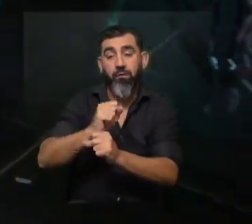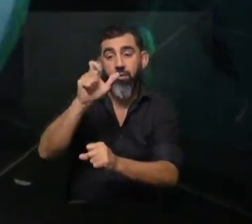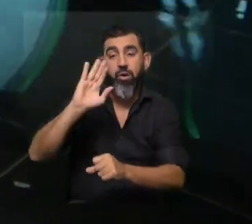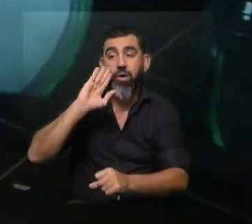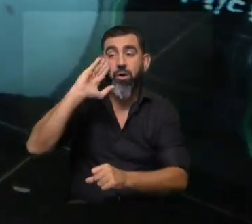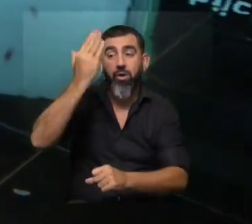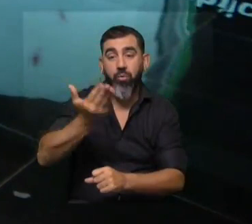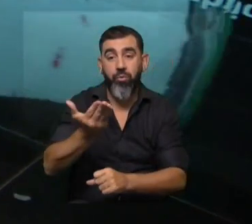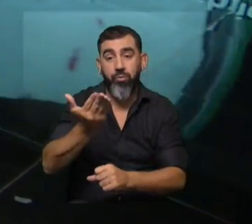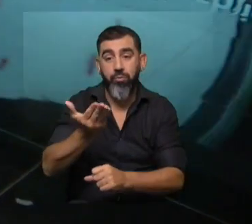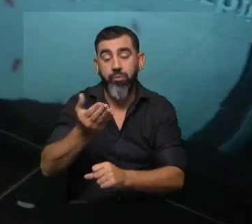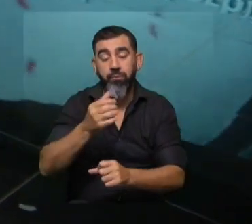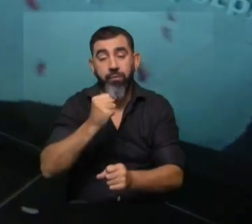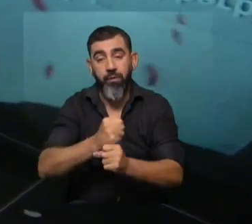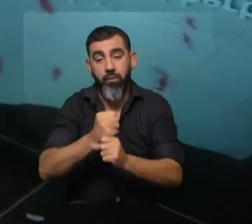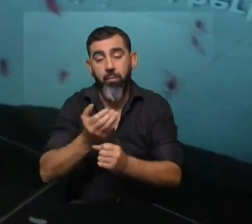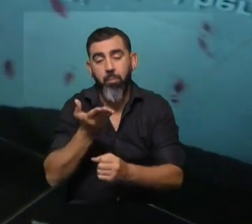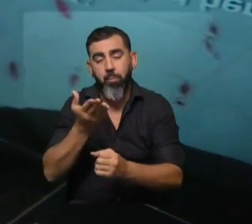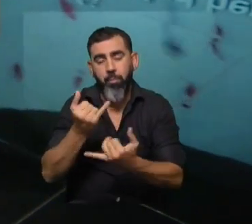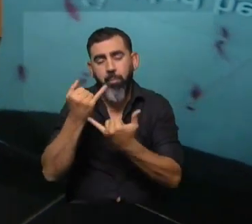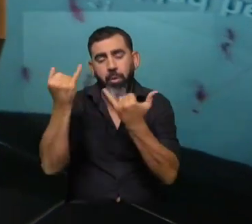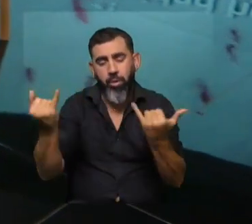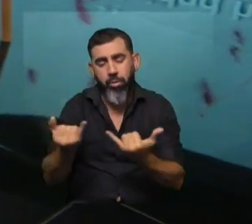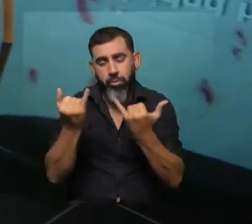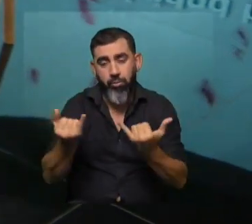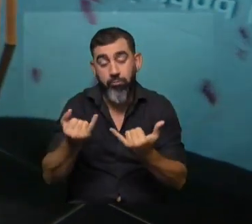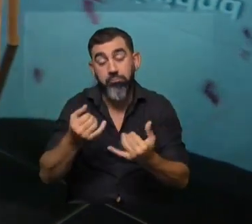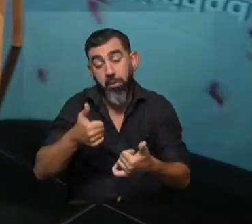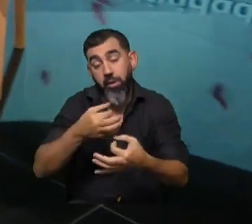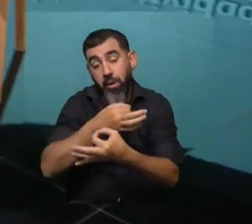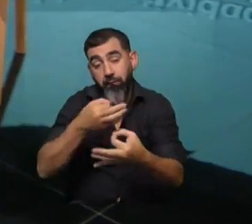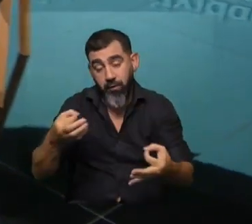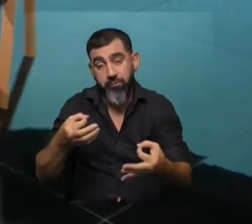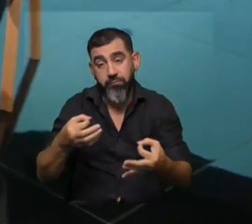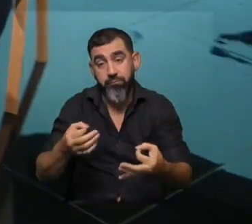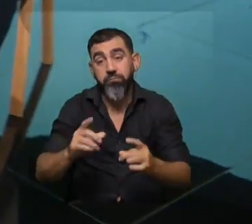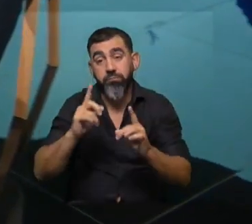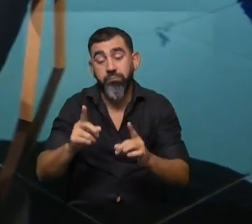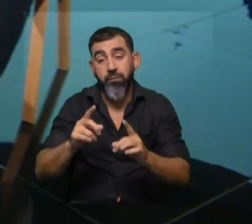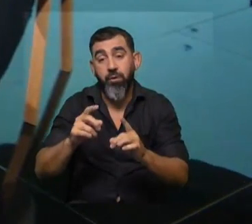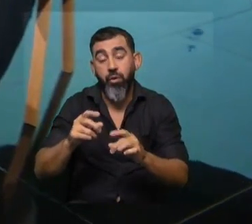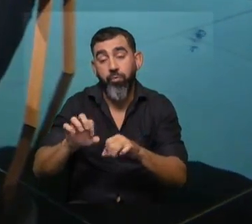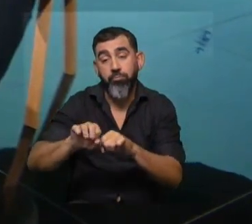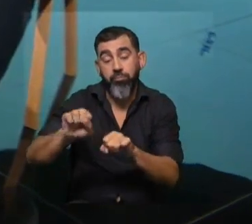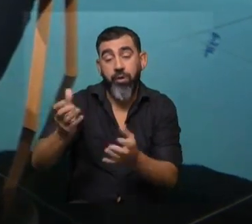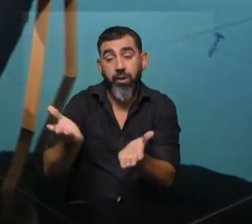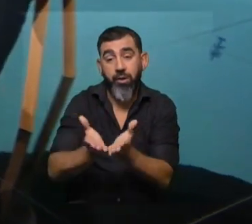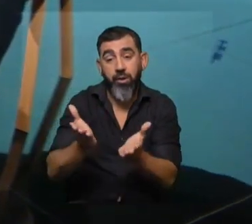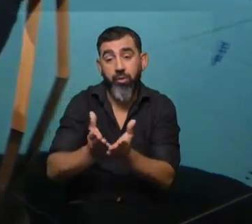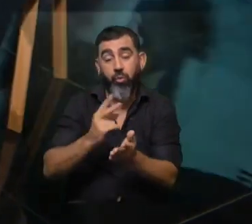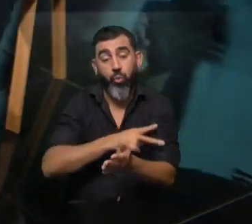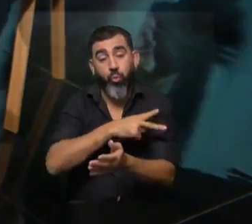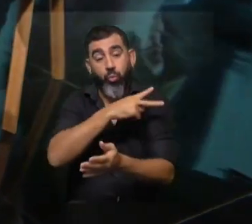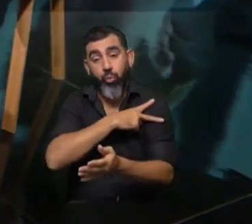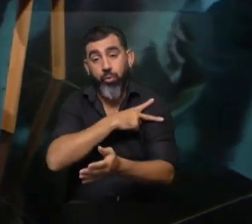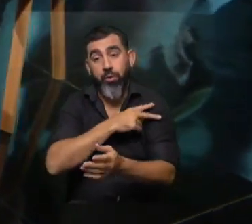un pedido que hace tiempo estaba instalado y que es razonable, sobre todo porque quienes hacen doctorados en particular o postdoctorados